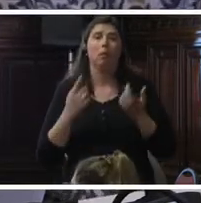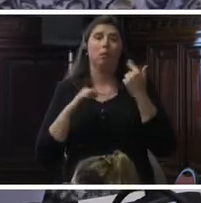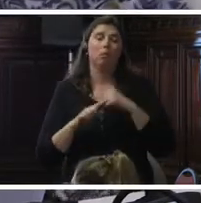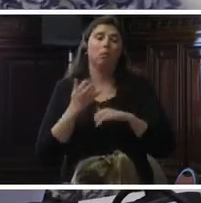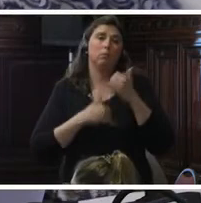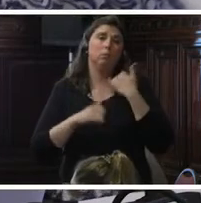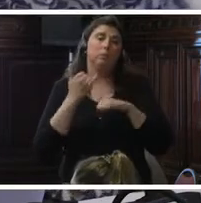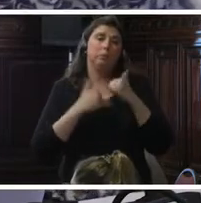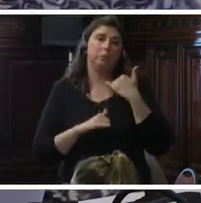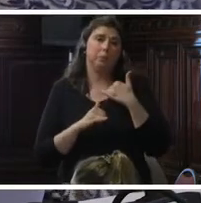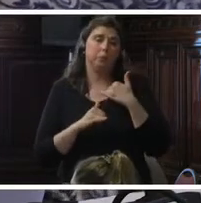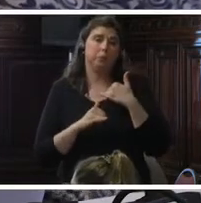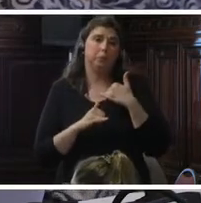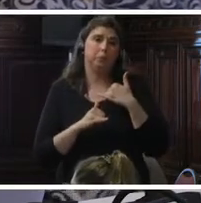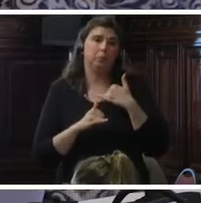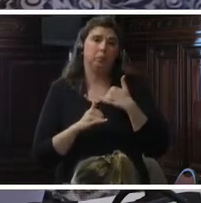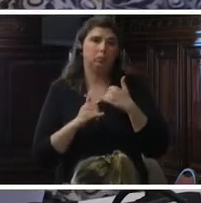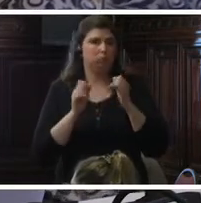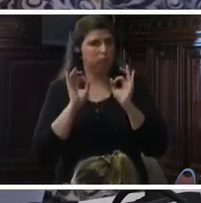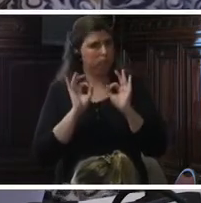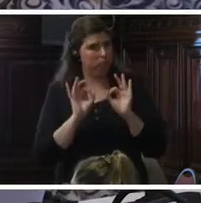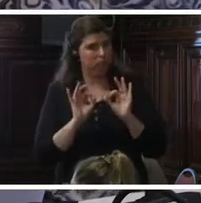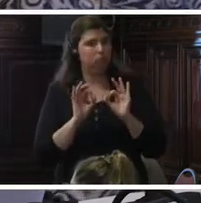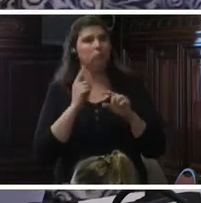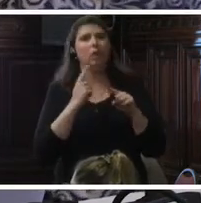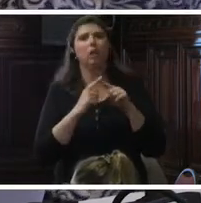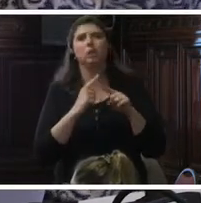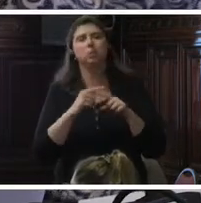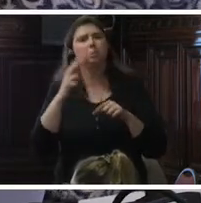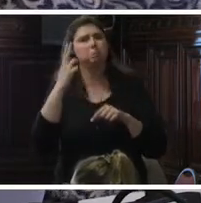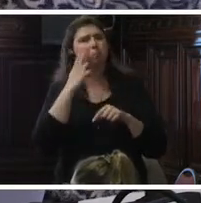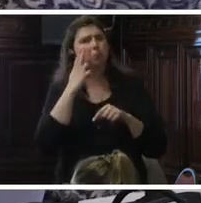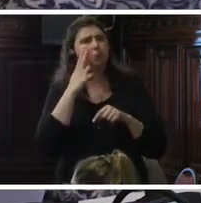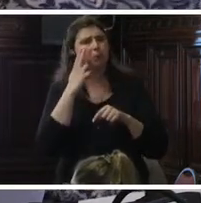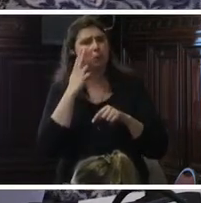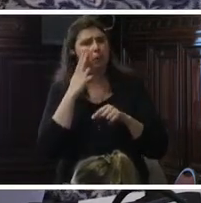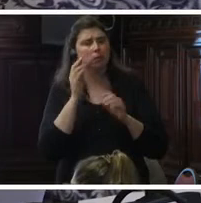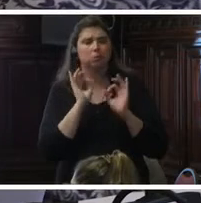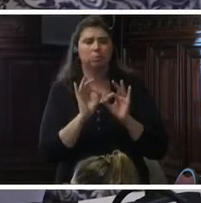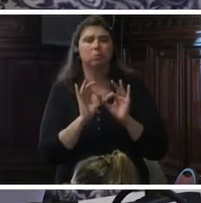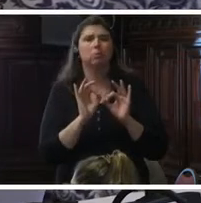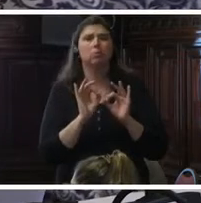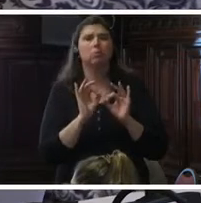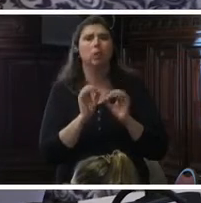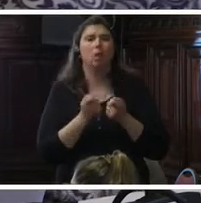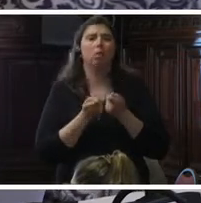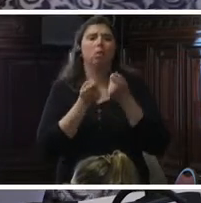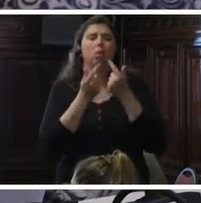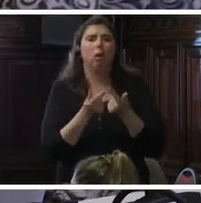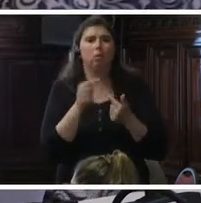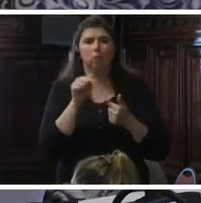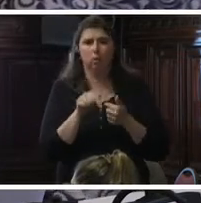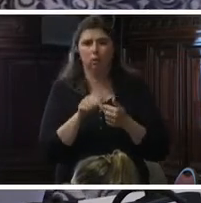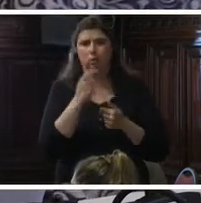tiene información por parte de informantes claves que existen serios problemas de disponibilidad oportuna de anticonceptivos, especialmente,